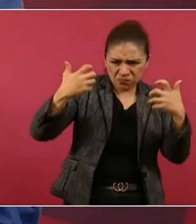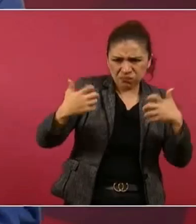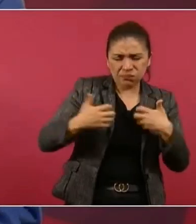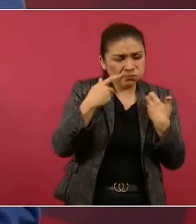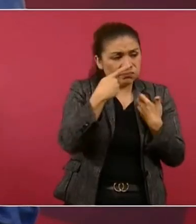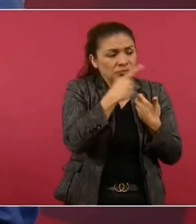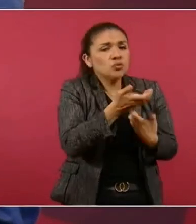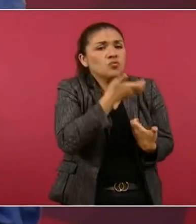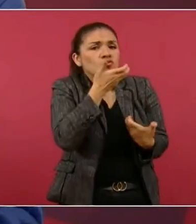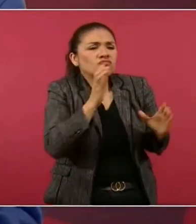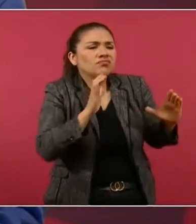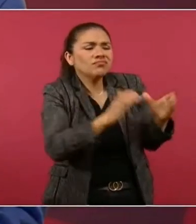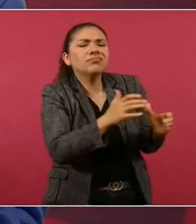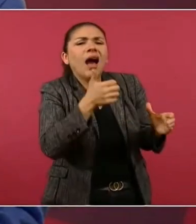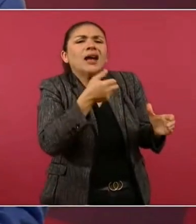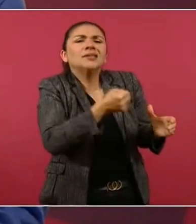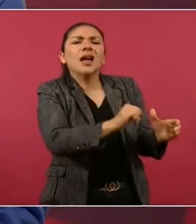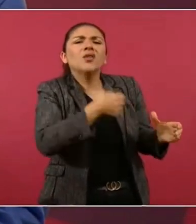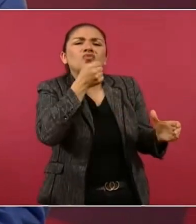conservadores, rancios.